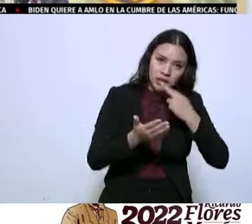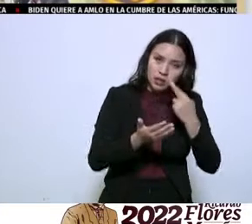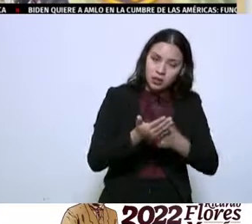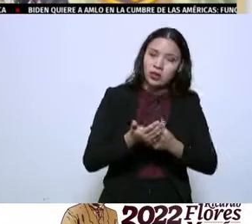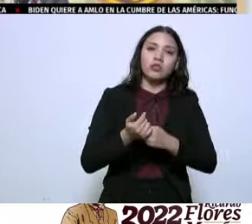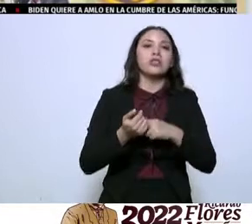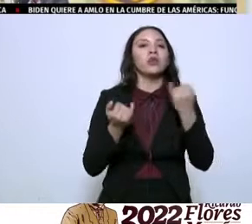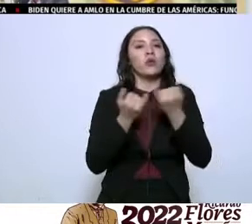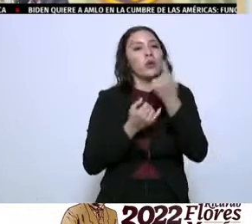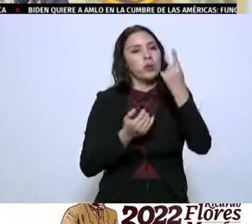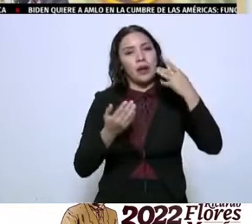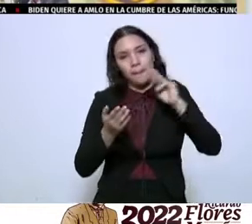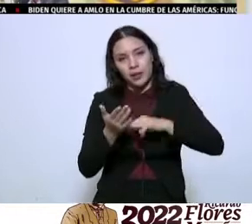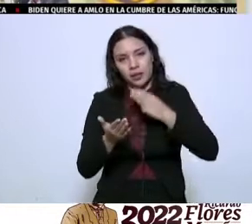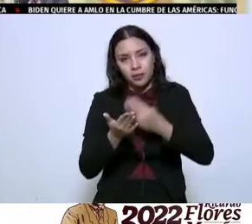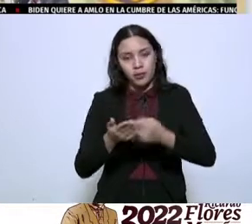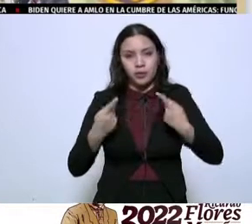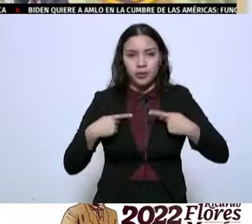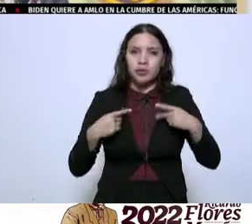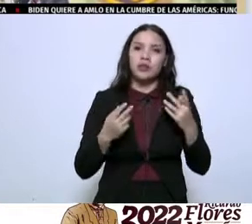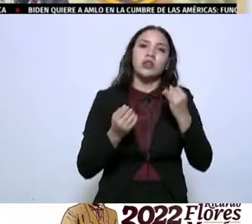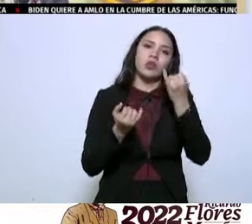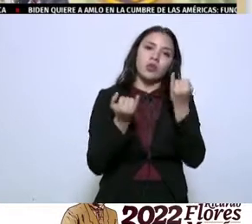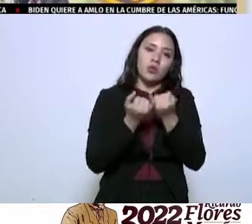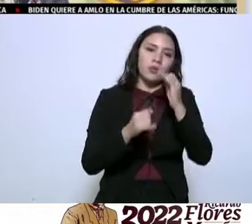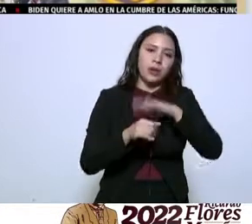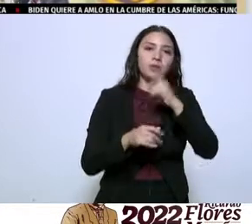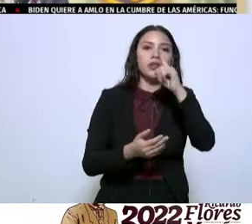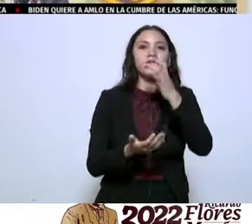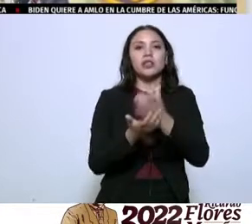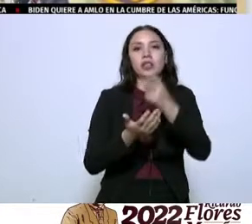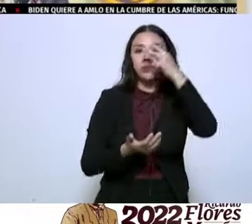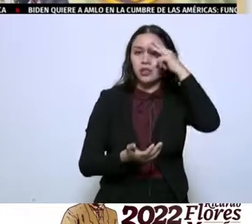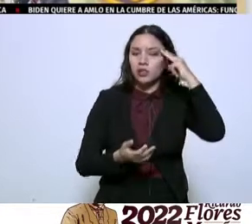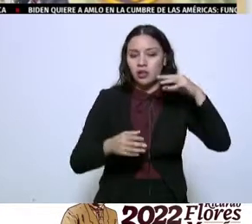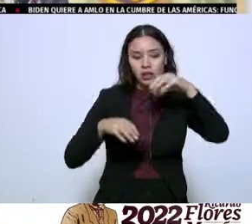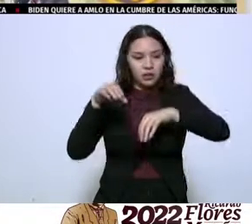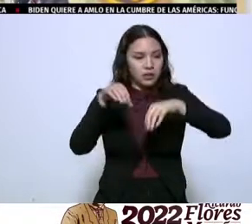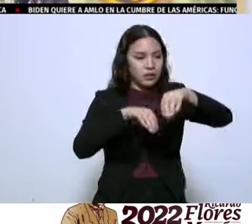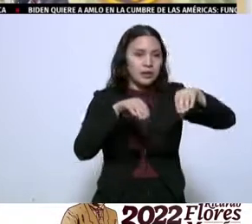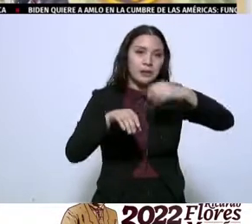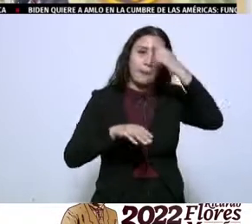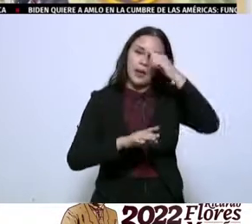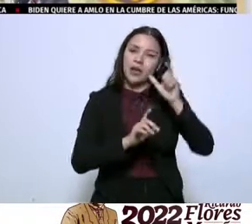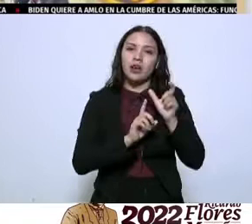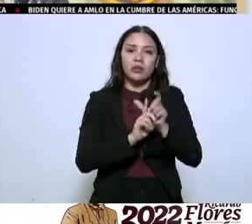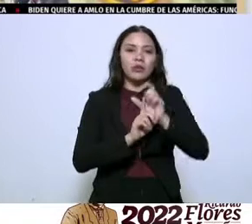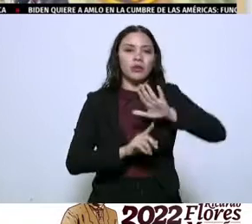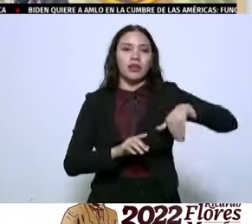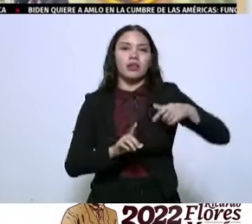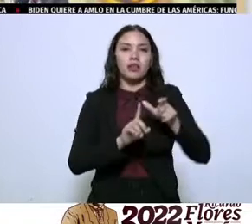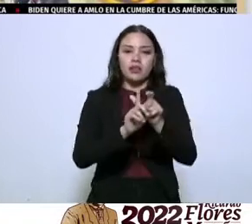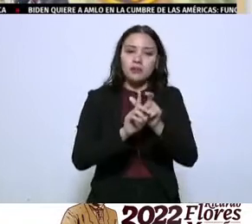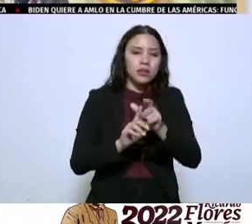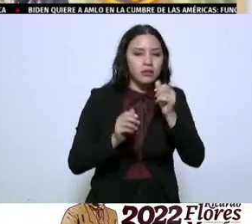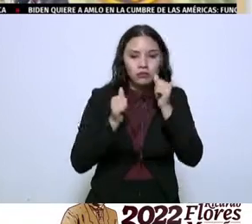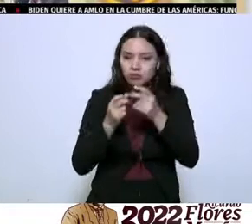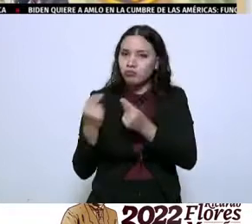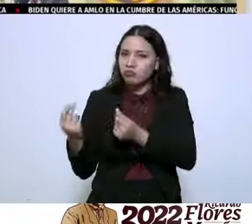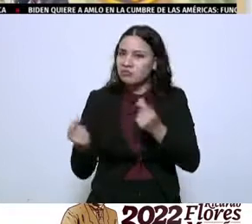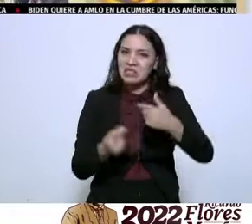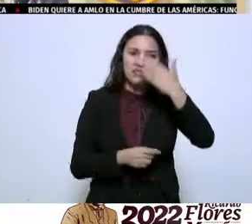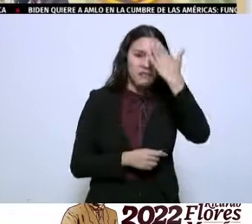una en Matamoros y una en Ciudad Victoria. Estas operaciones con la fuerza son ágiles, dinámicas,